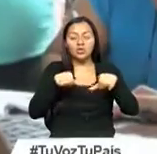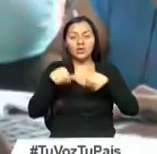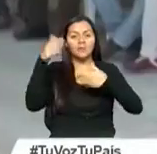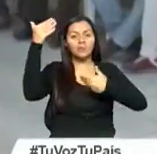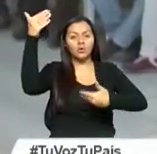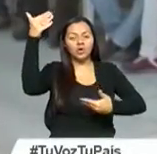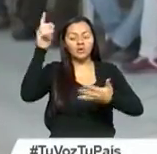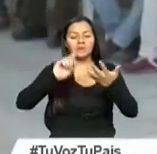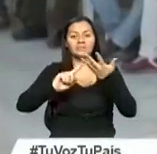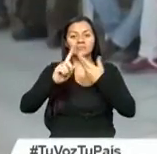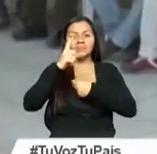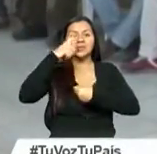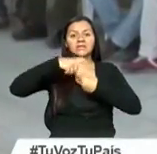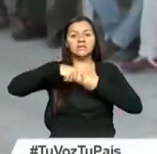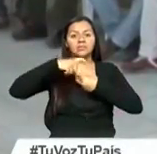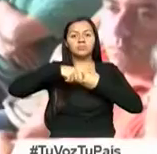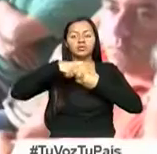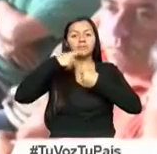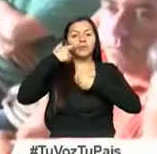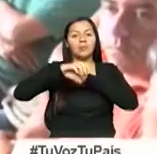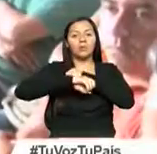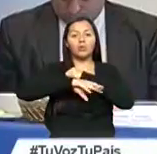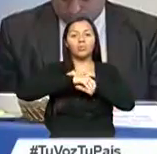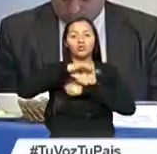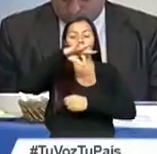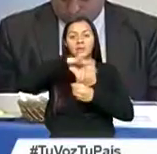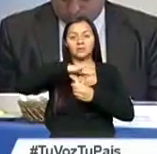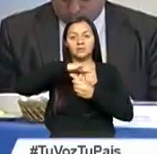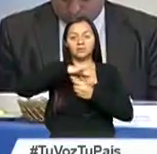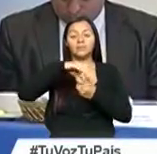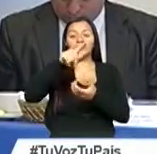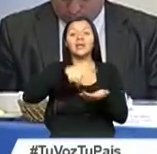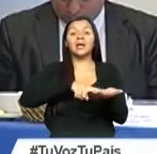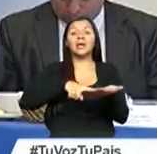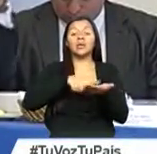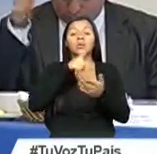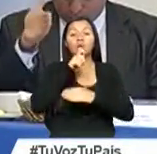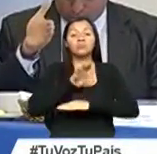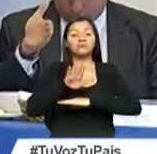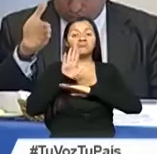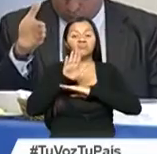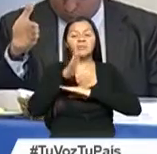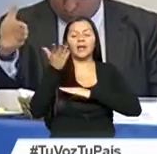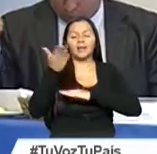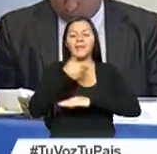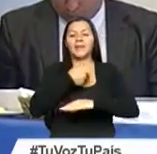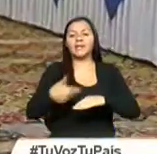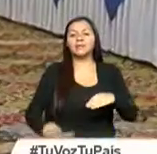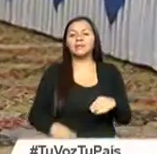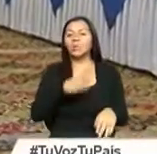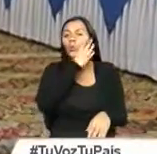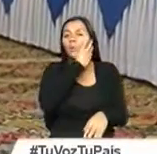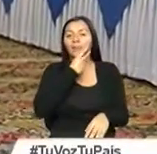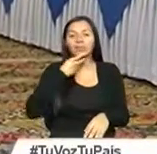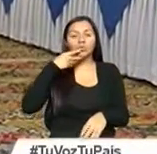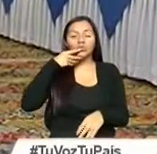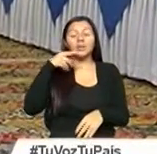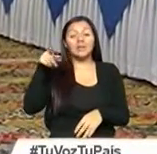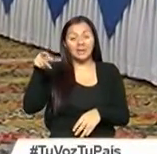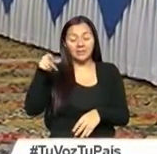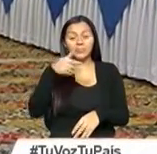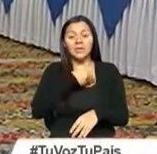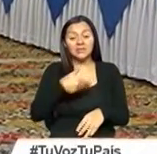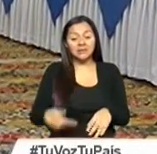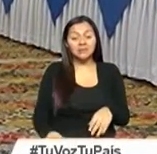inscripción para proveedores de promoción electoral. La reunión estuvo encabezada por Juan Pablo Pozo, presidente del Consejo. Pozo resaltó el